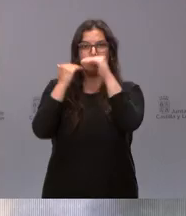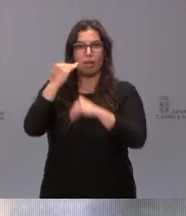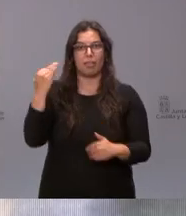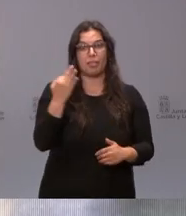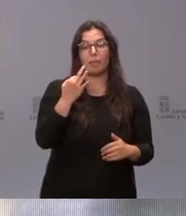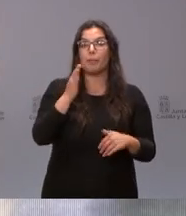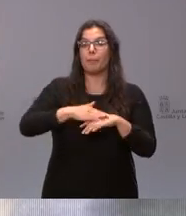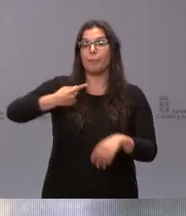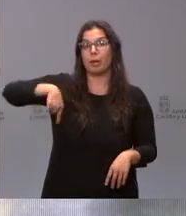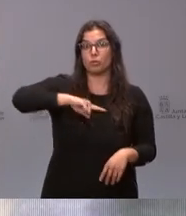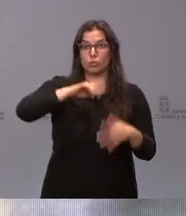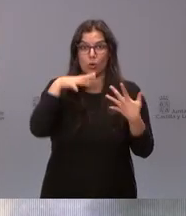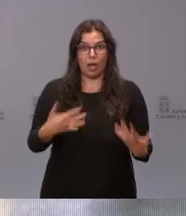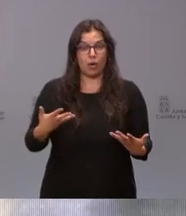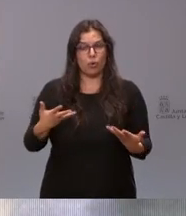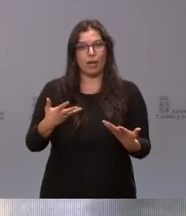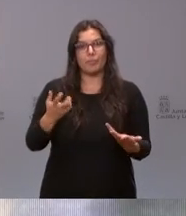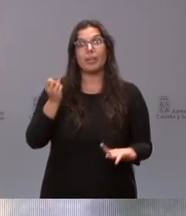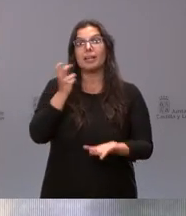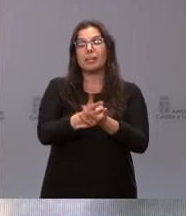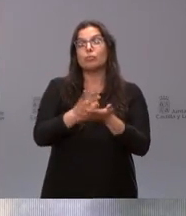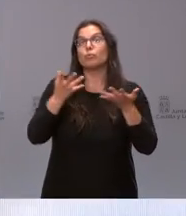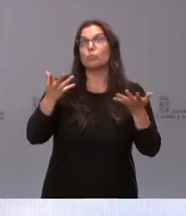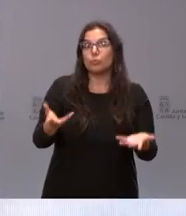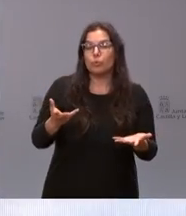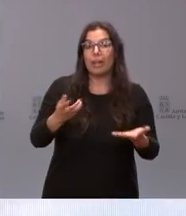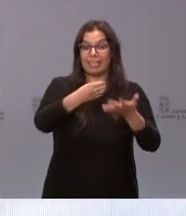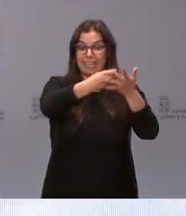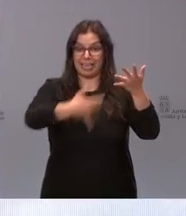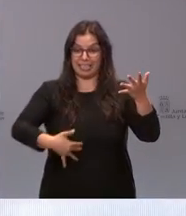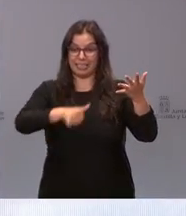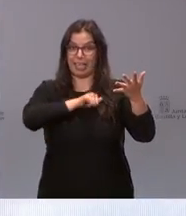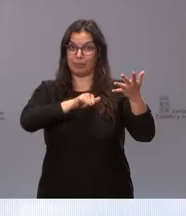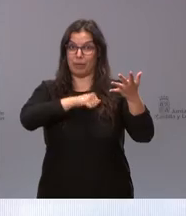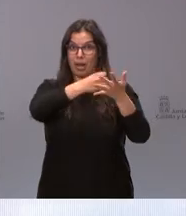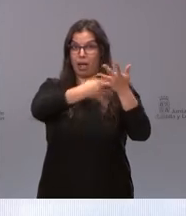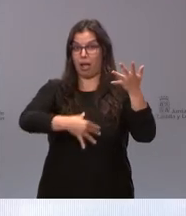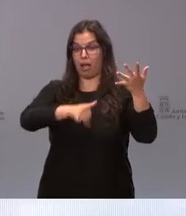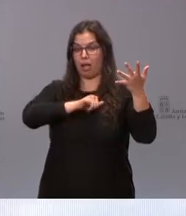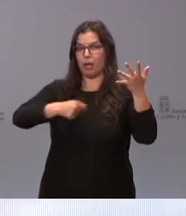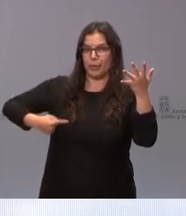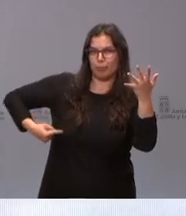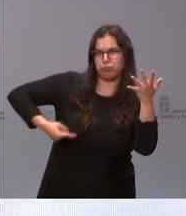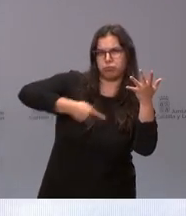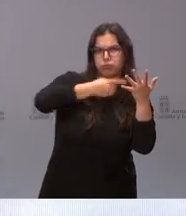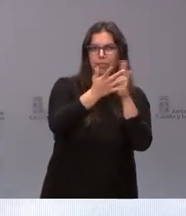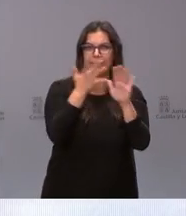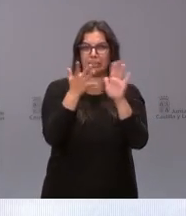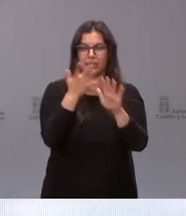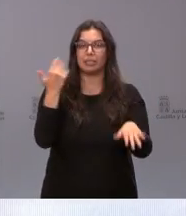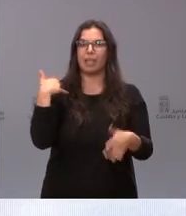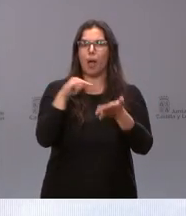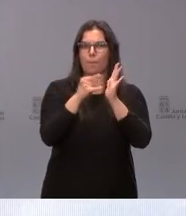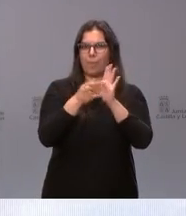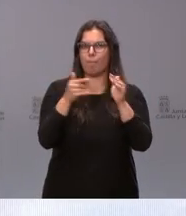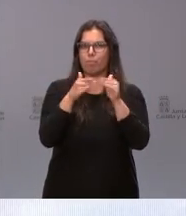estos momentos es un reto reducir las listas de espera lo vamos a conseguir con un plan que ya está en